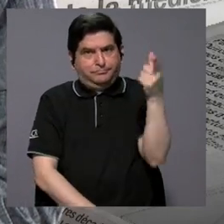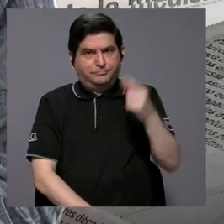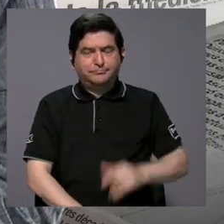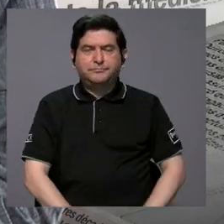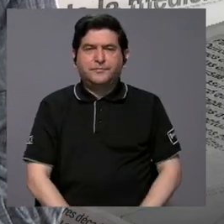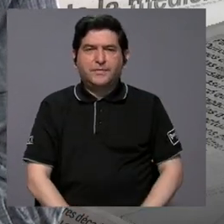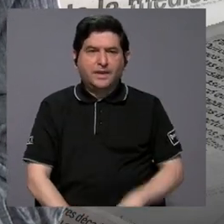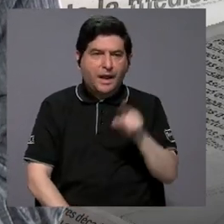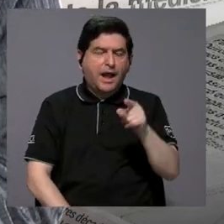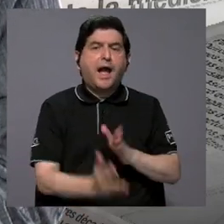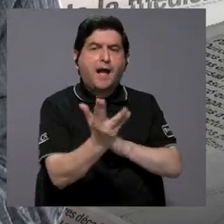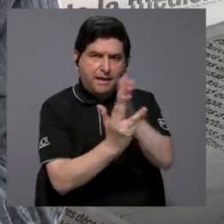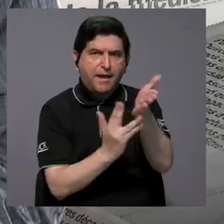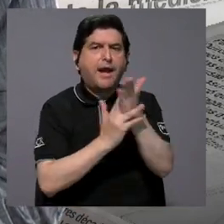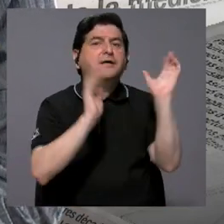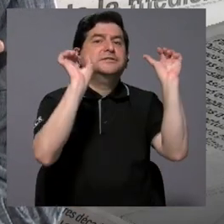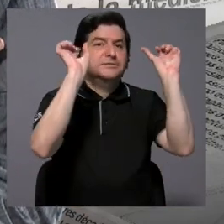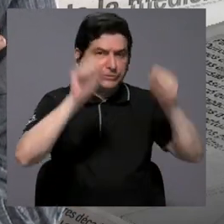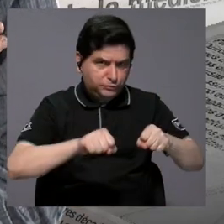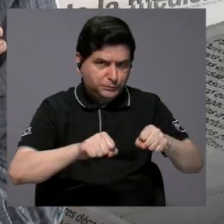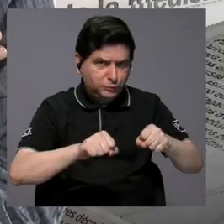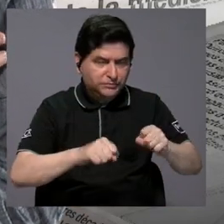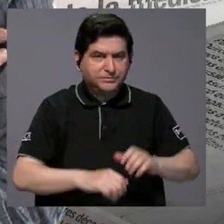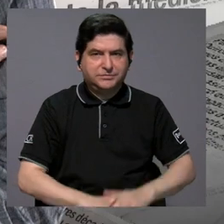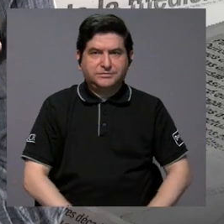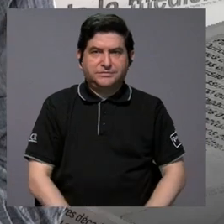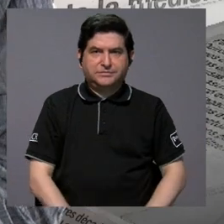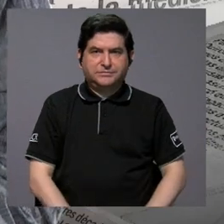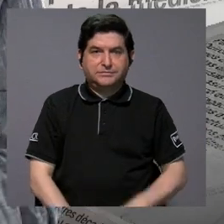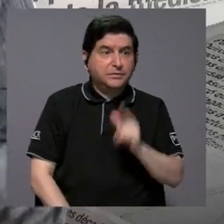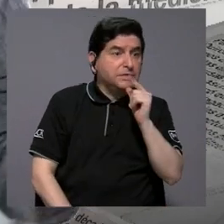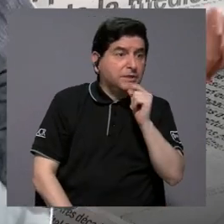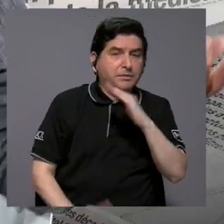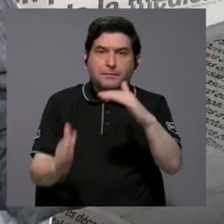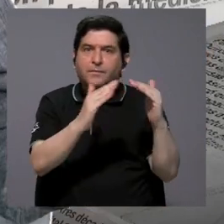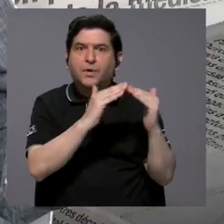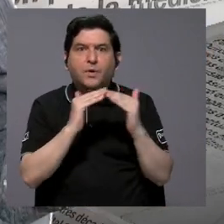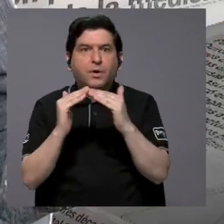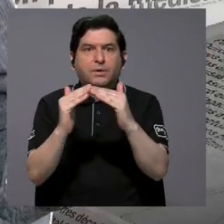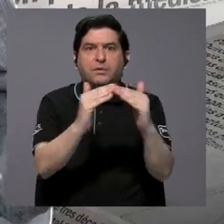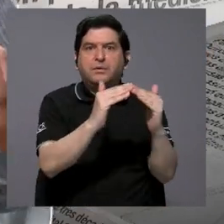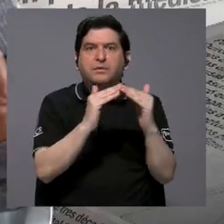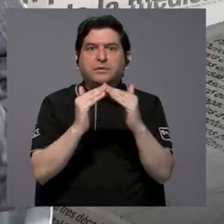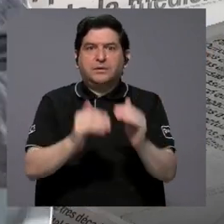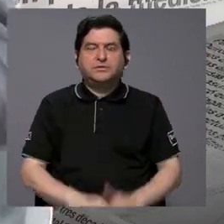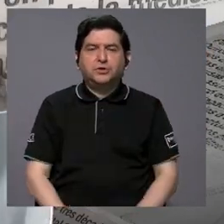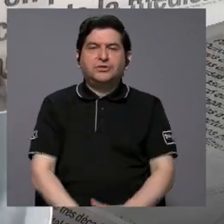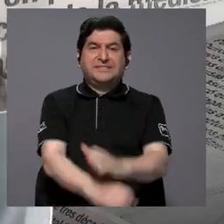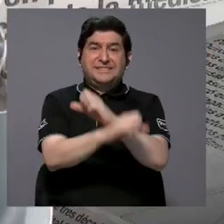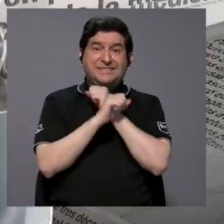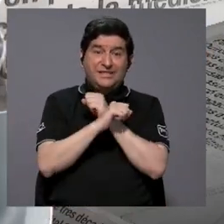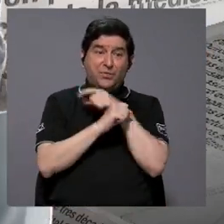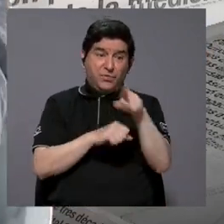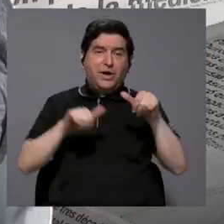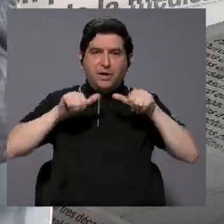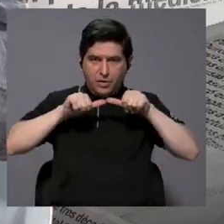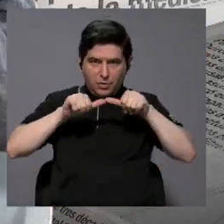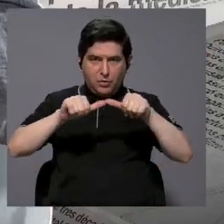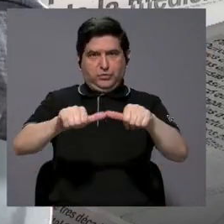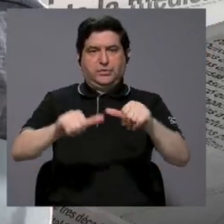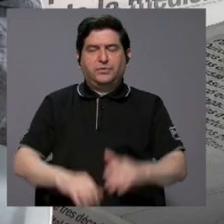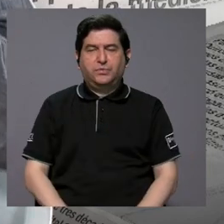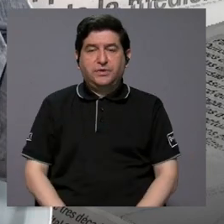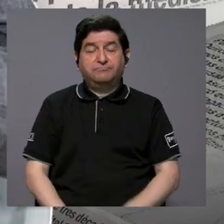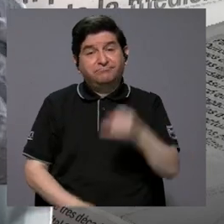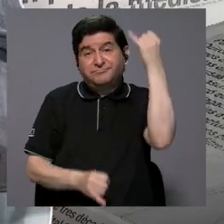que sea accesible a la población que garantiza esa conservación, porque